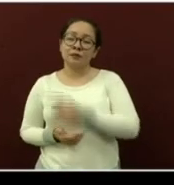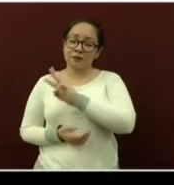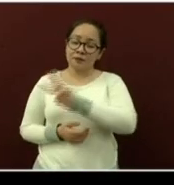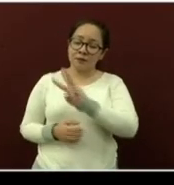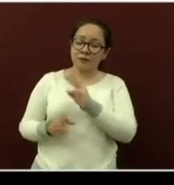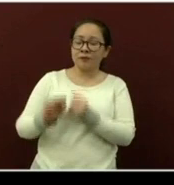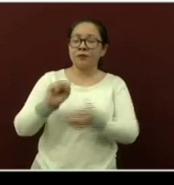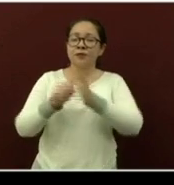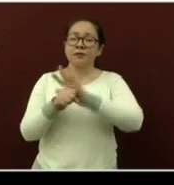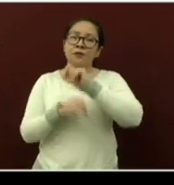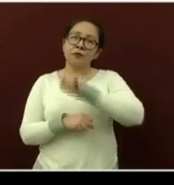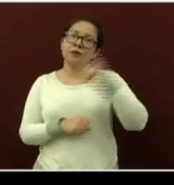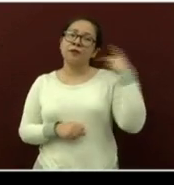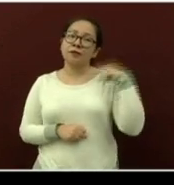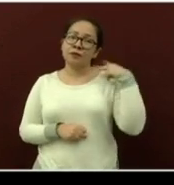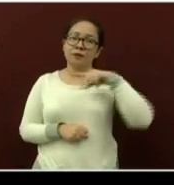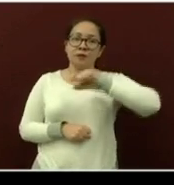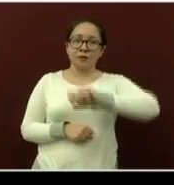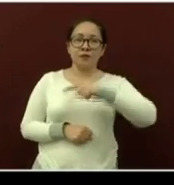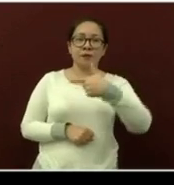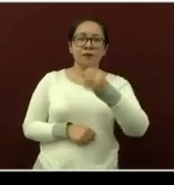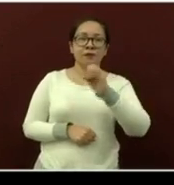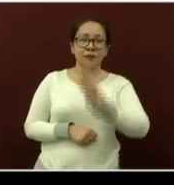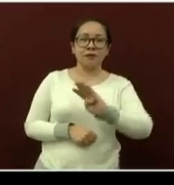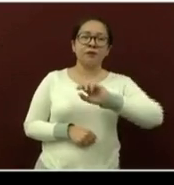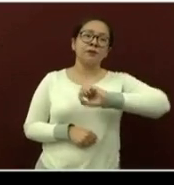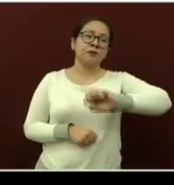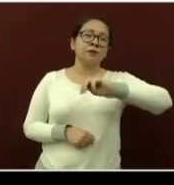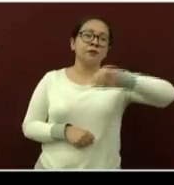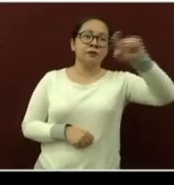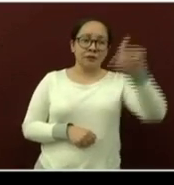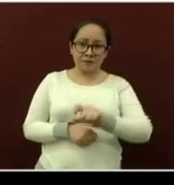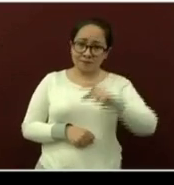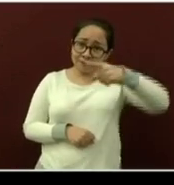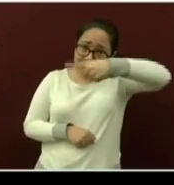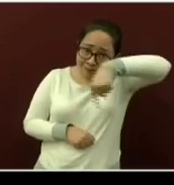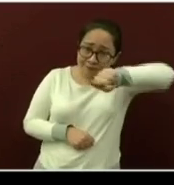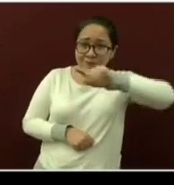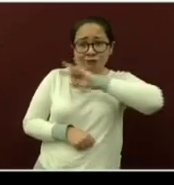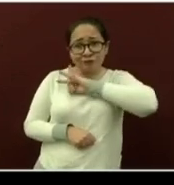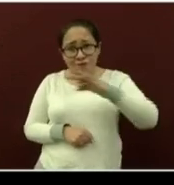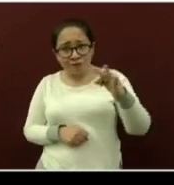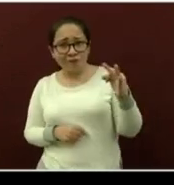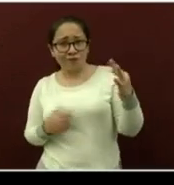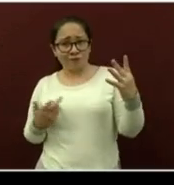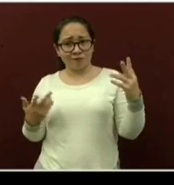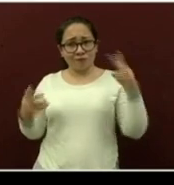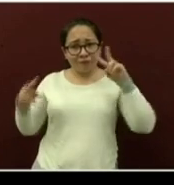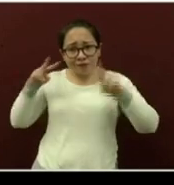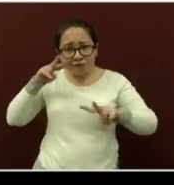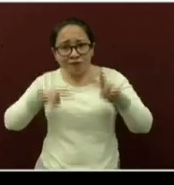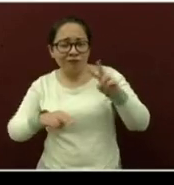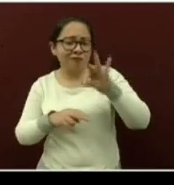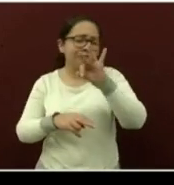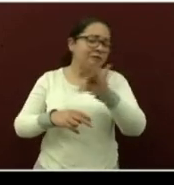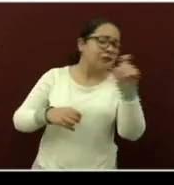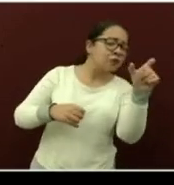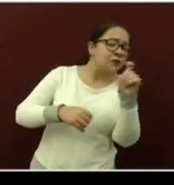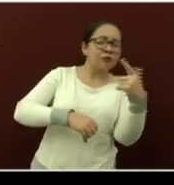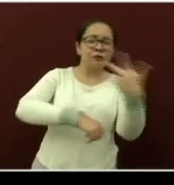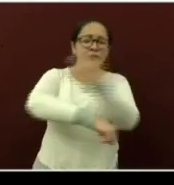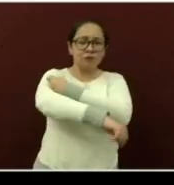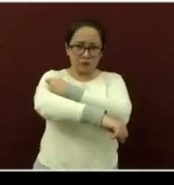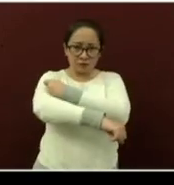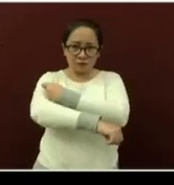punto veracruz punto gov punto mx para que vean ustedes las convocatorias de vacunación